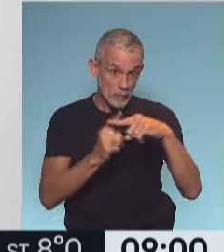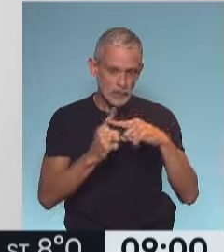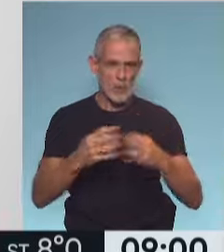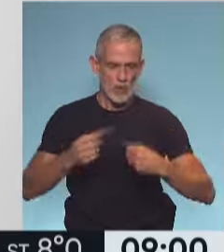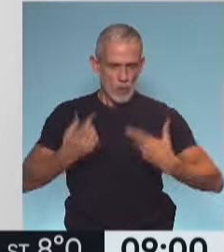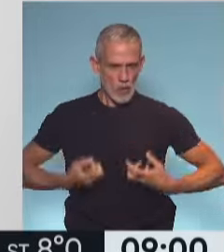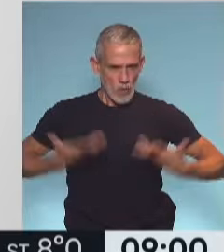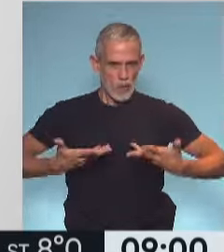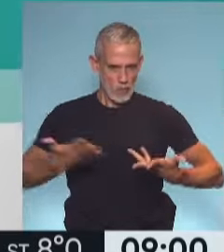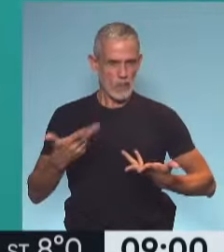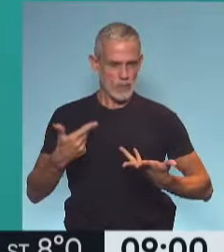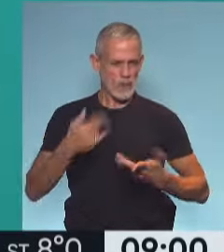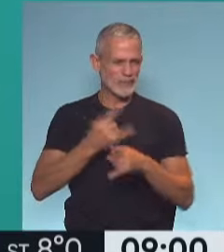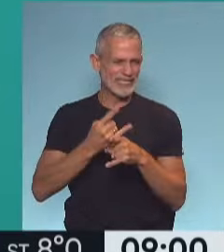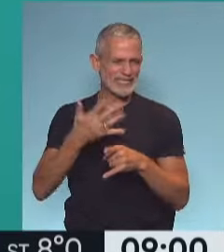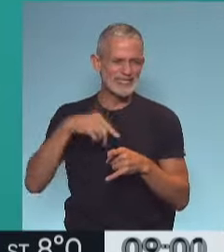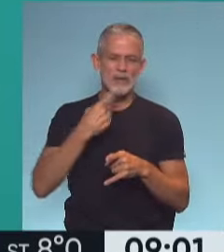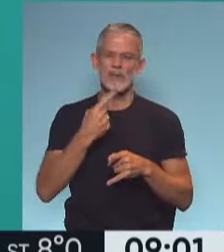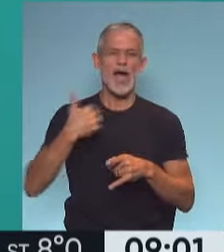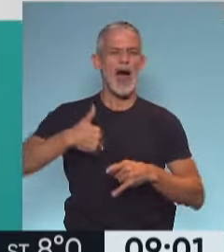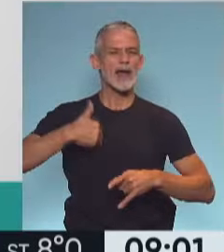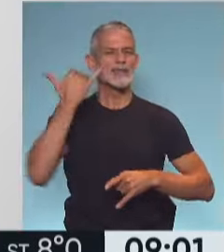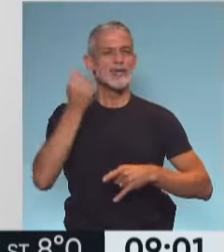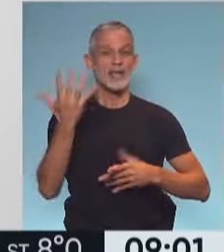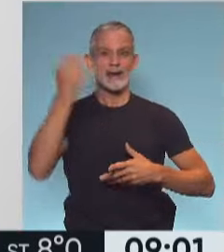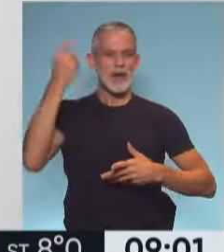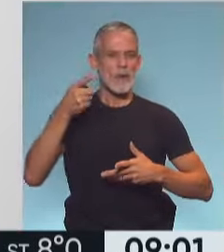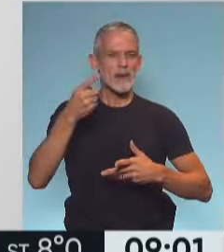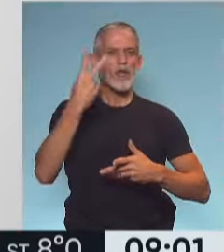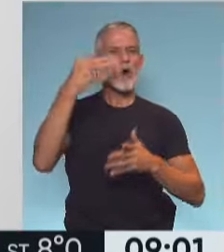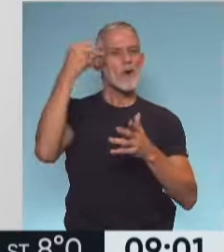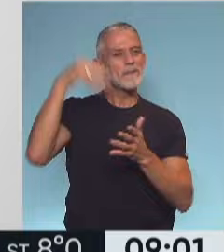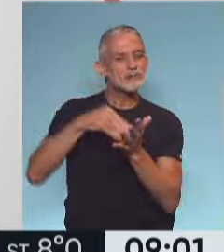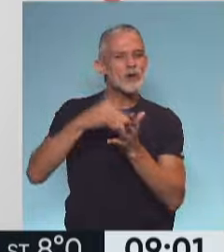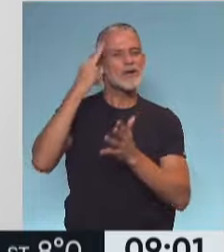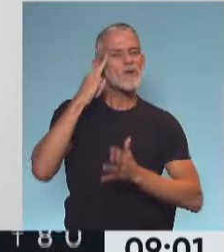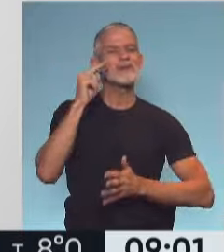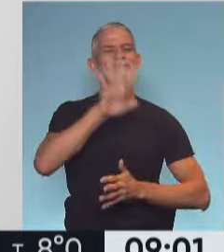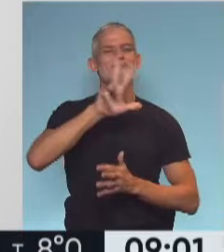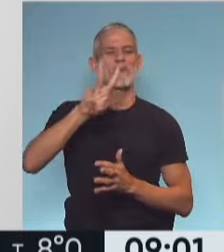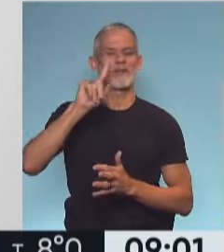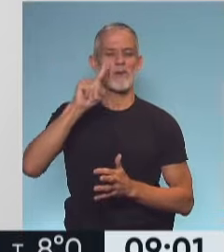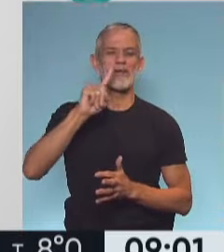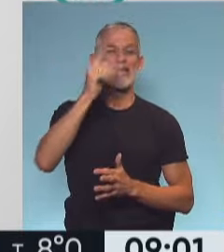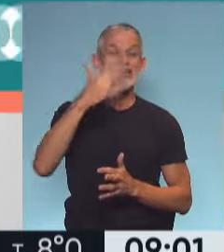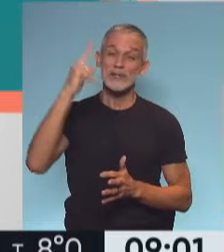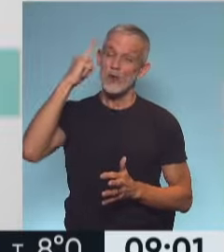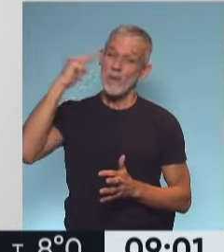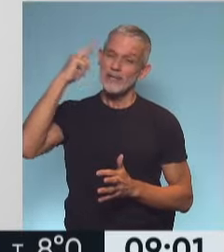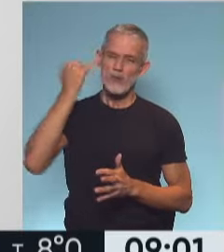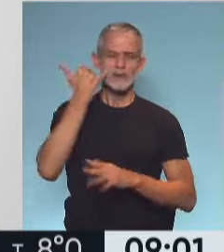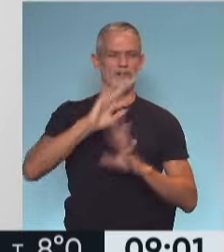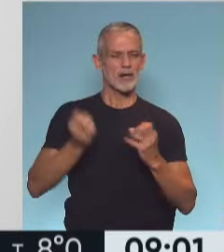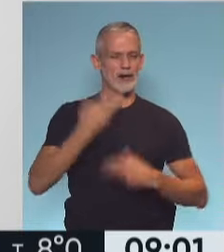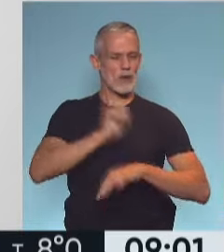más de aliento, que nos acompaña y que habla de que en la Argentina ya son 2.952.599 los